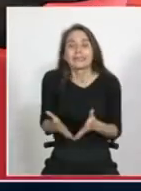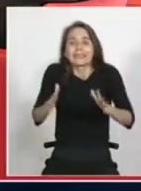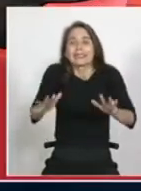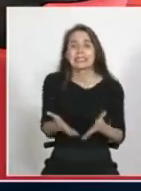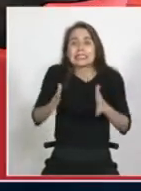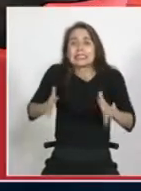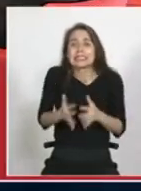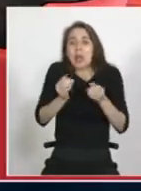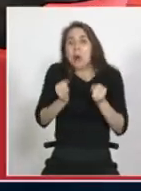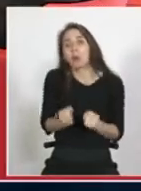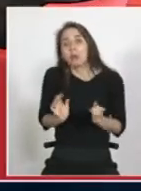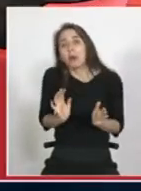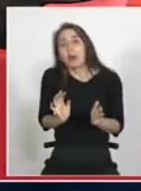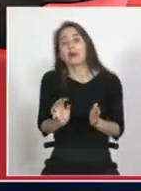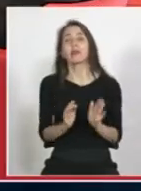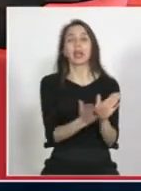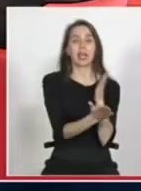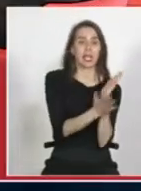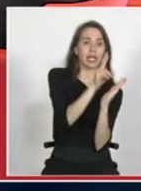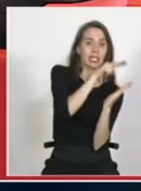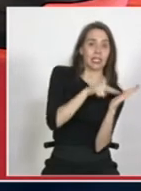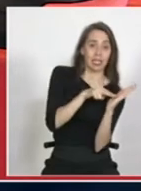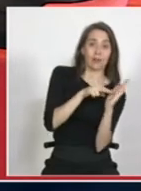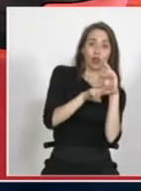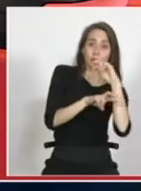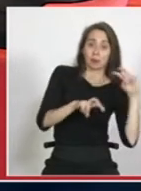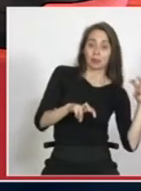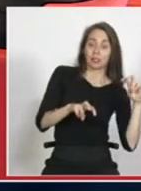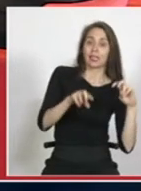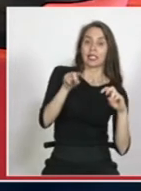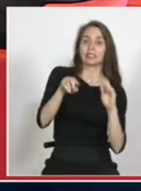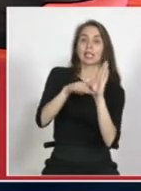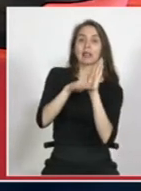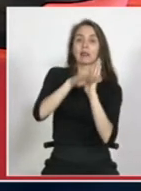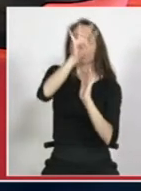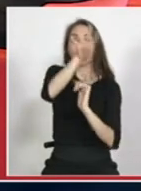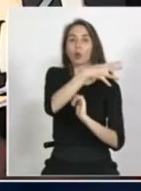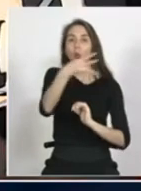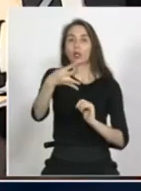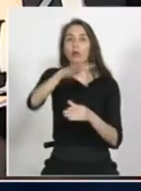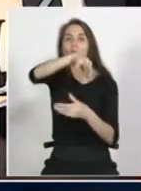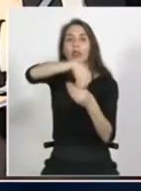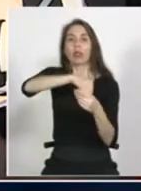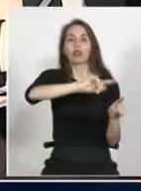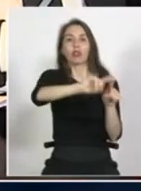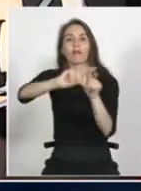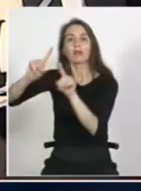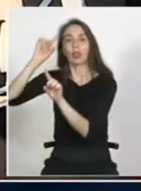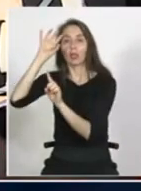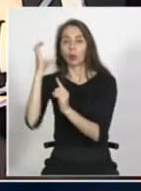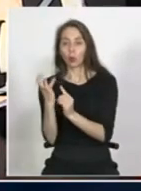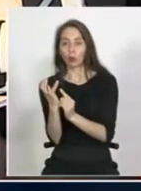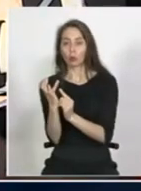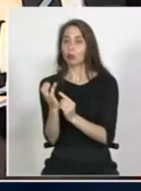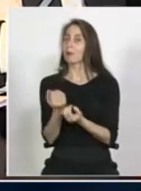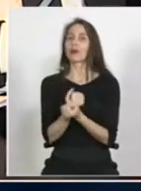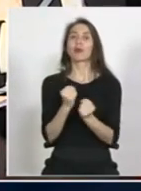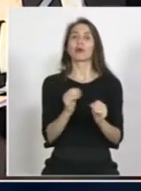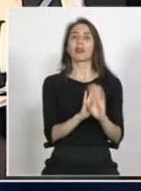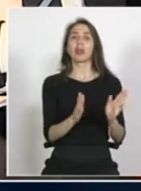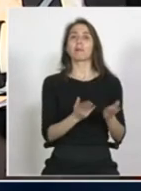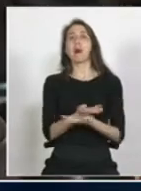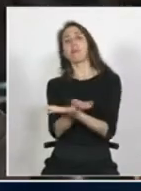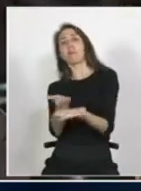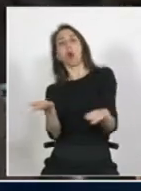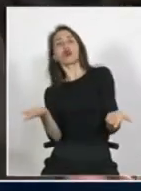¿ya? lo que dice la literatura es que esa es una etapa dentro del currículum intercultural y la intervención pero no podemos quedarnos en eso